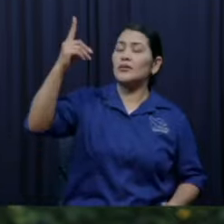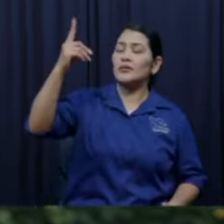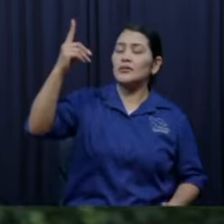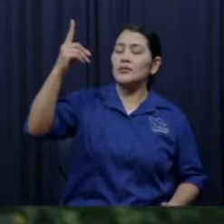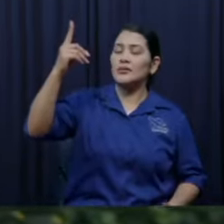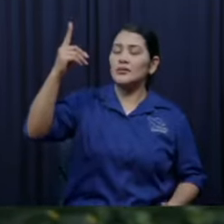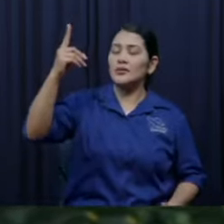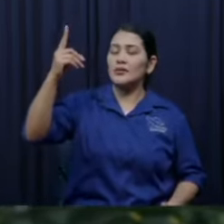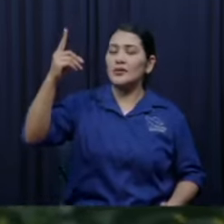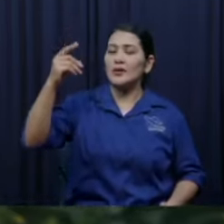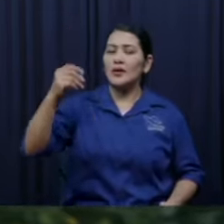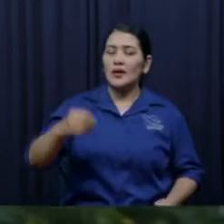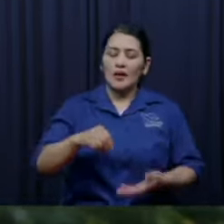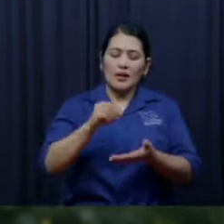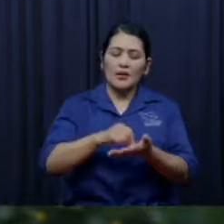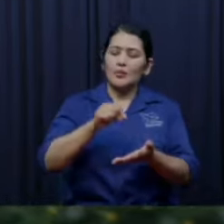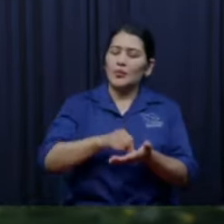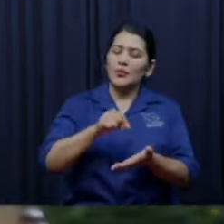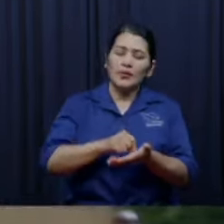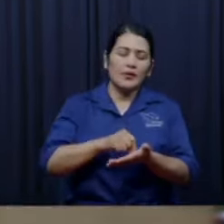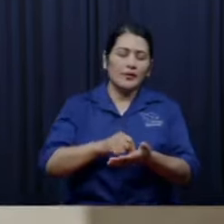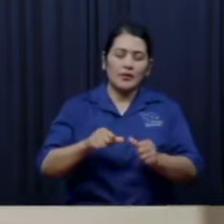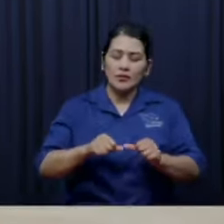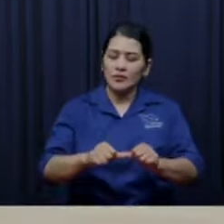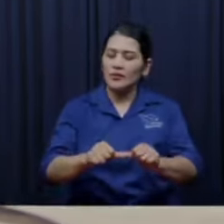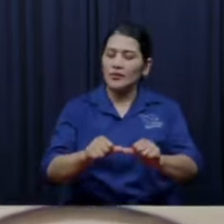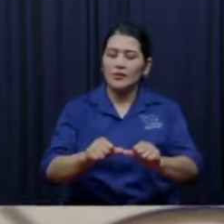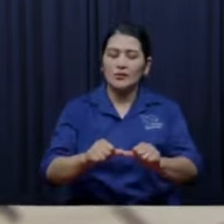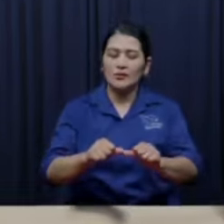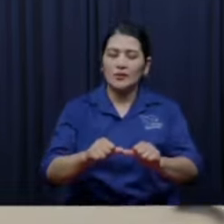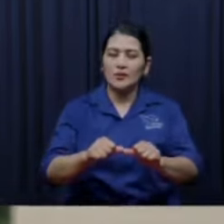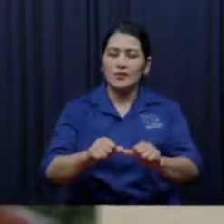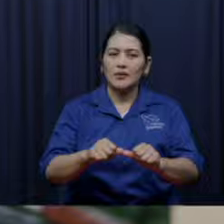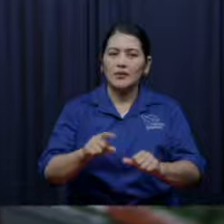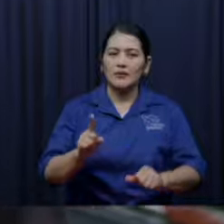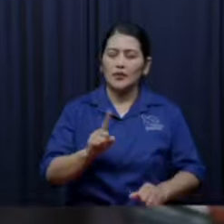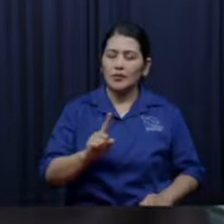al rey bendito entonces sigamos acá bueno padre santo que me ayude entonces